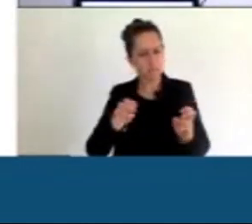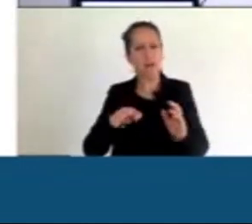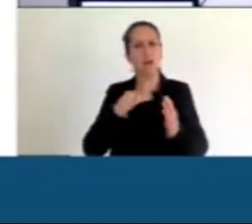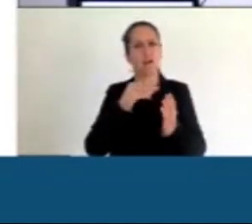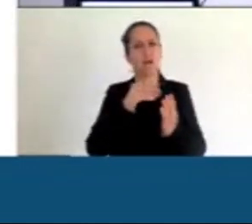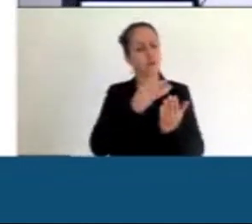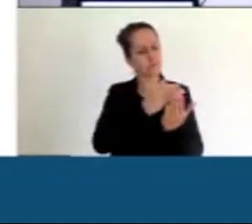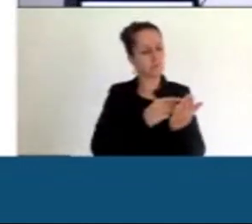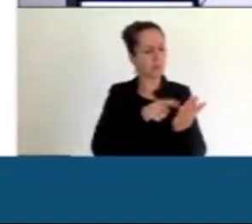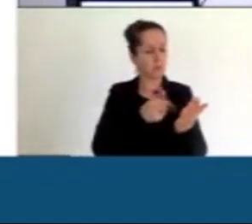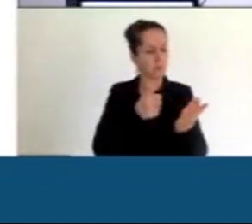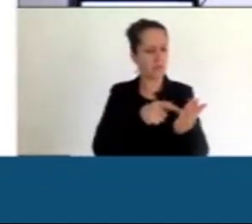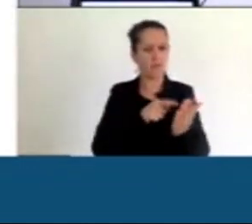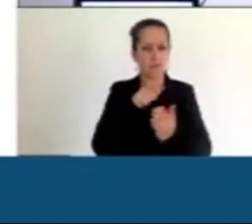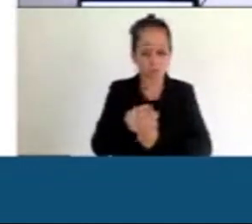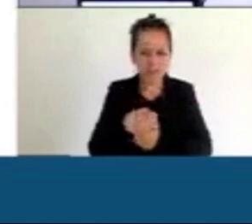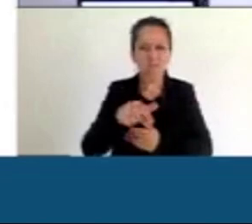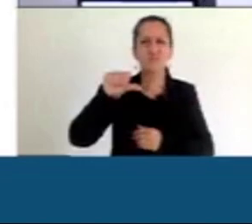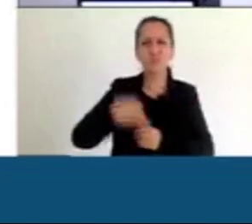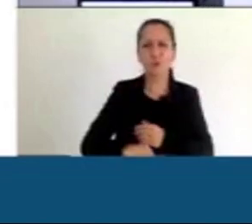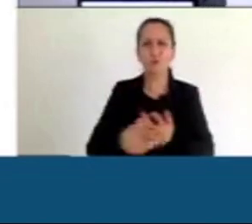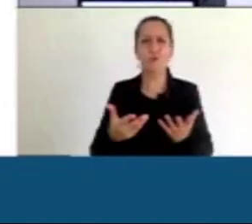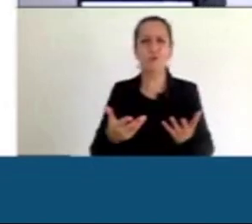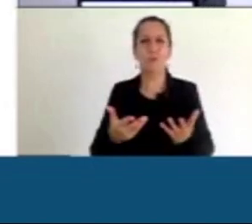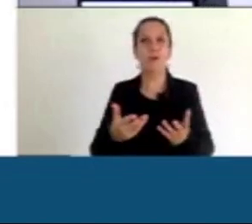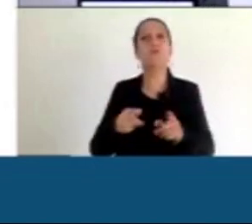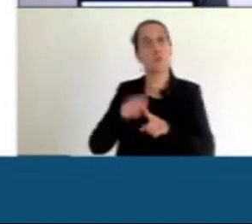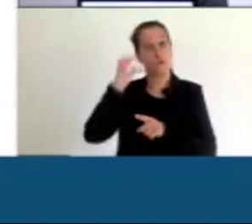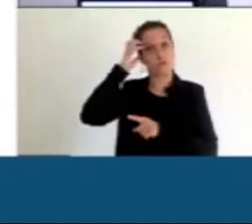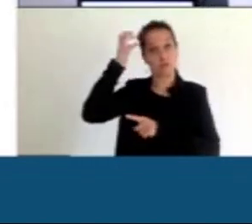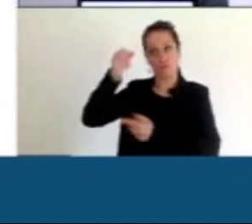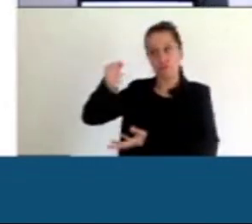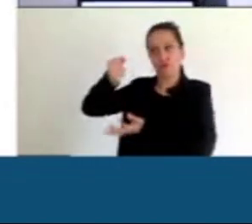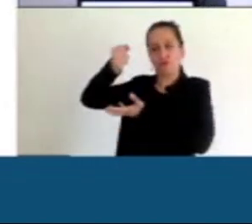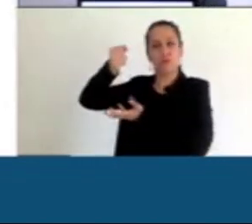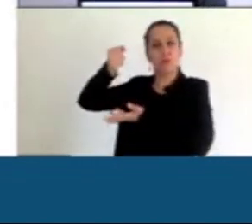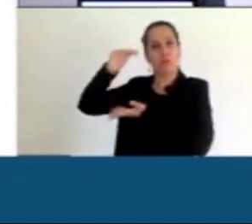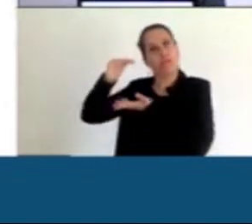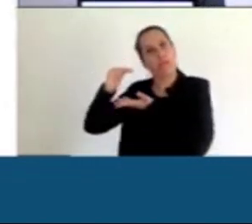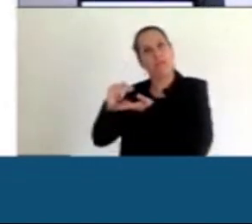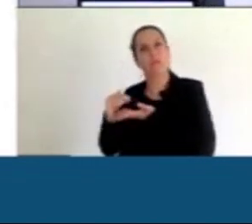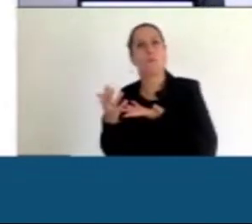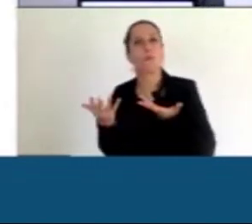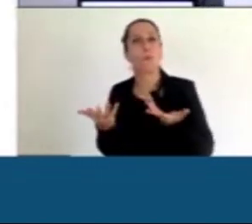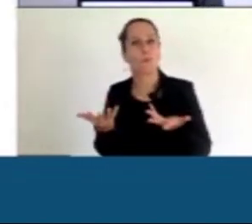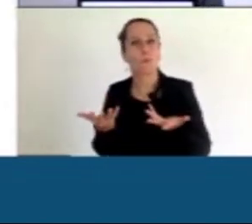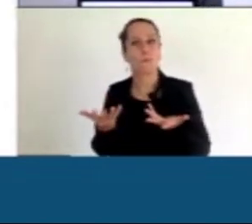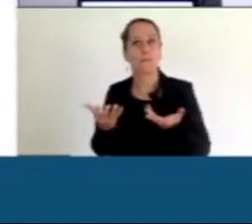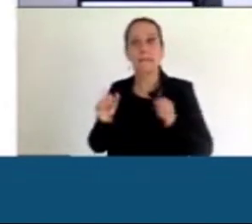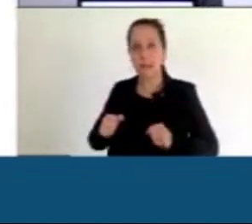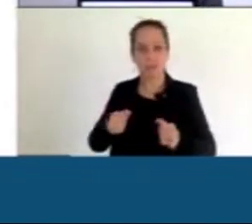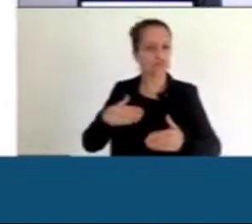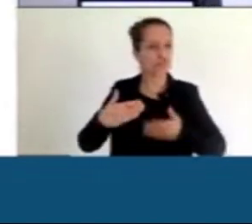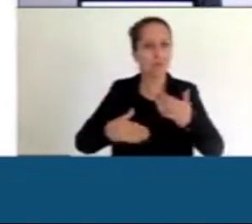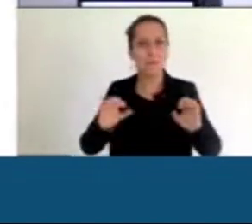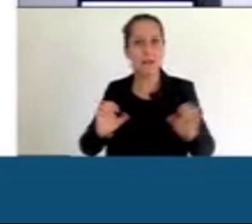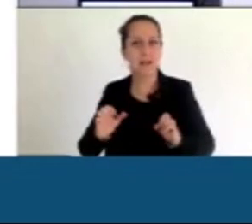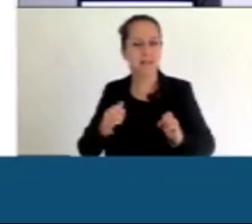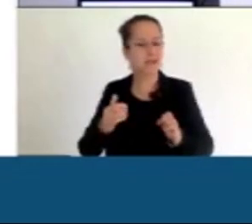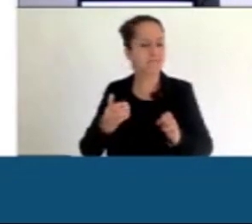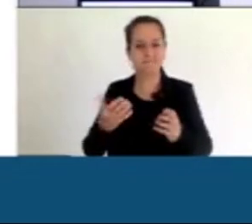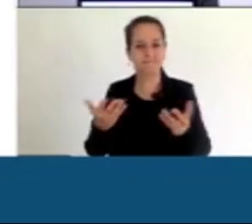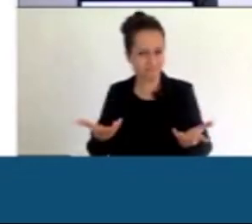la cooperación bajo estos parámetros. Entonces eso nos parece extremadamente importante y tiene una historia muy cepalina. Y miren, la pandemia, voy a decir muy rápido,